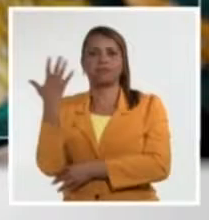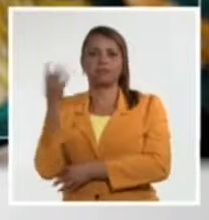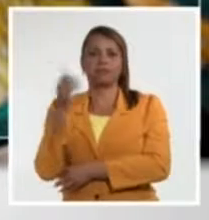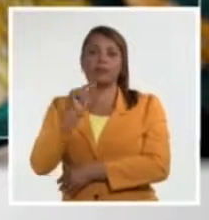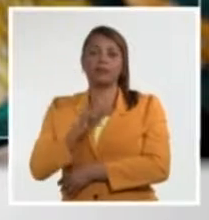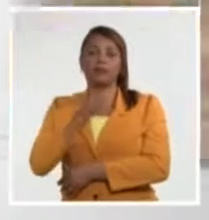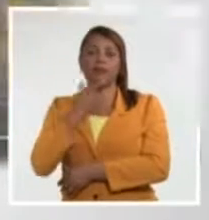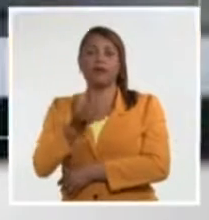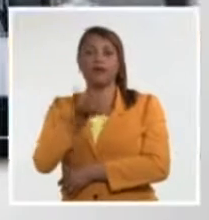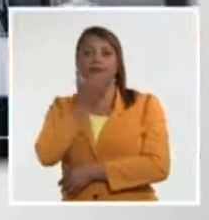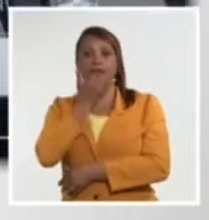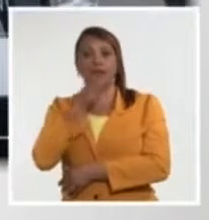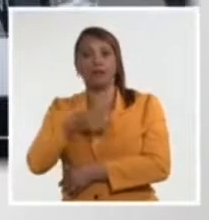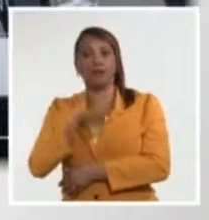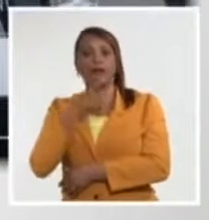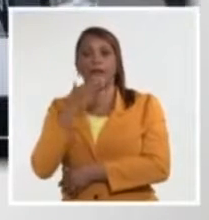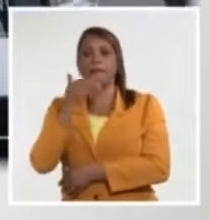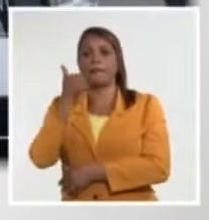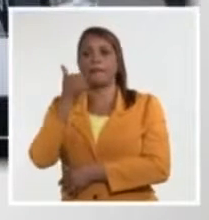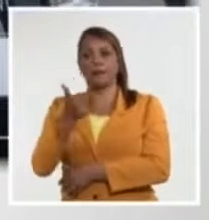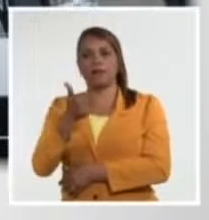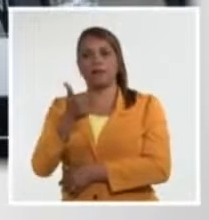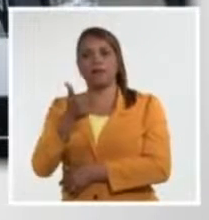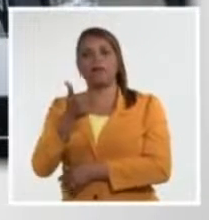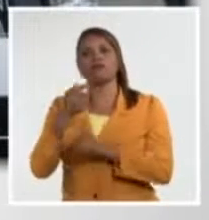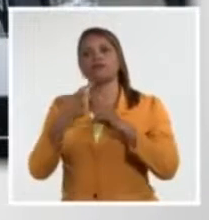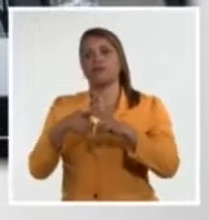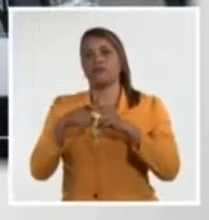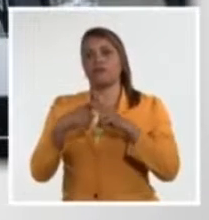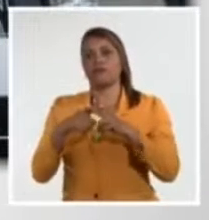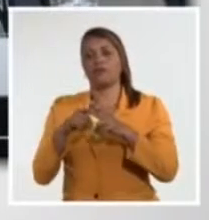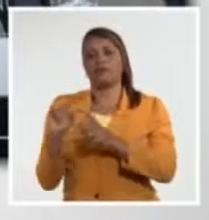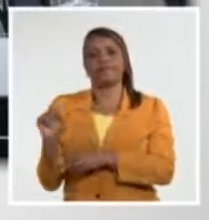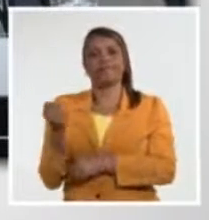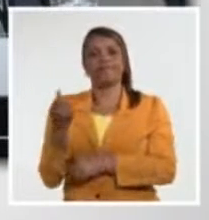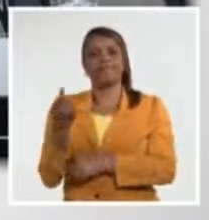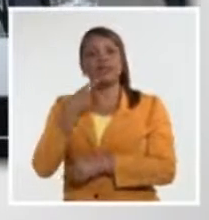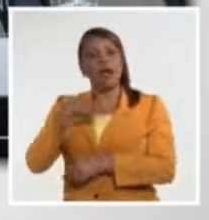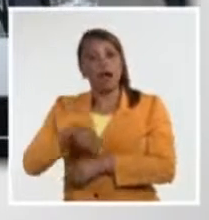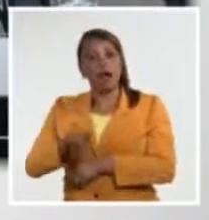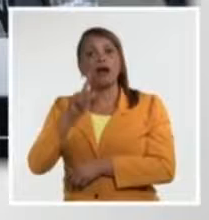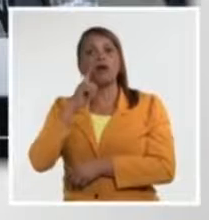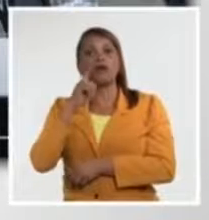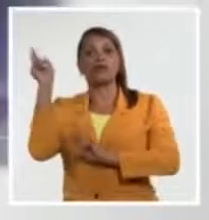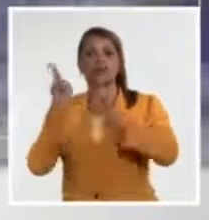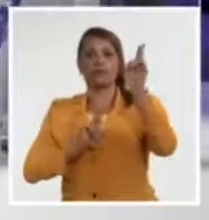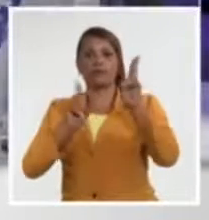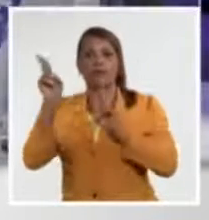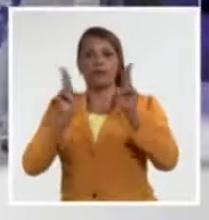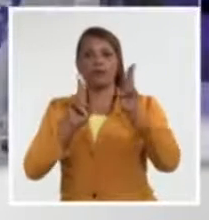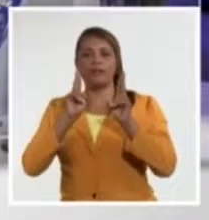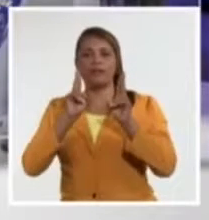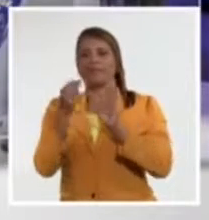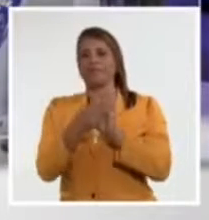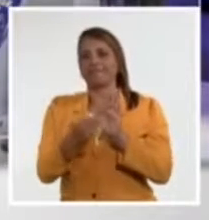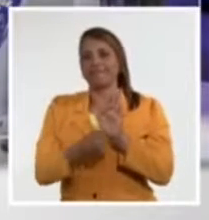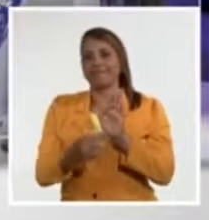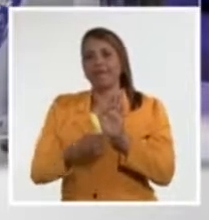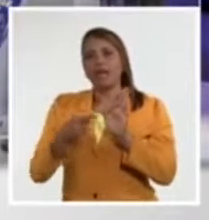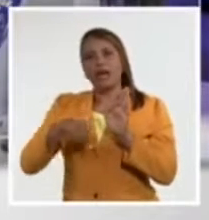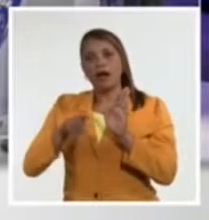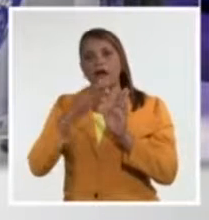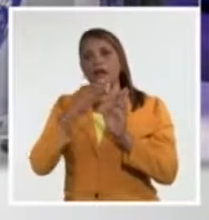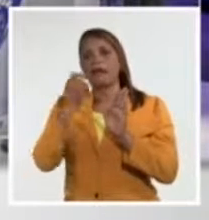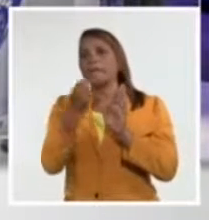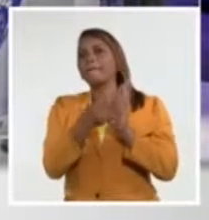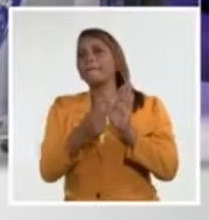extremos, tiene ahora luz verde. Por primera vez ese tema ocupó la agenda oficial de una cumbre del clima y de hecho resultó uno